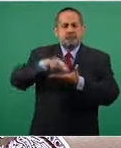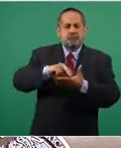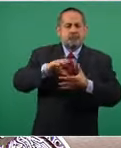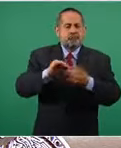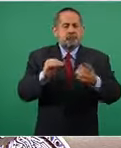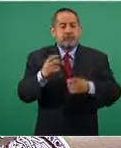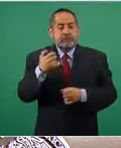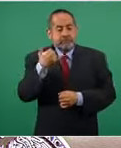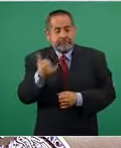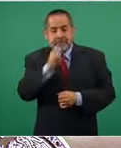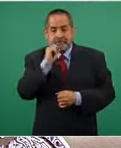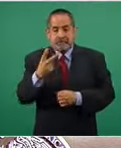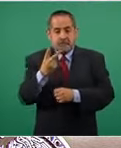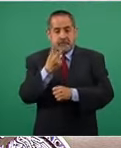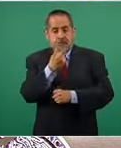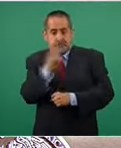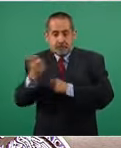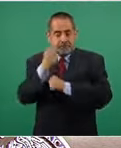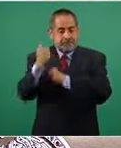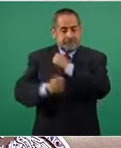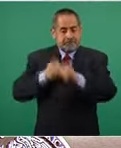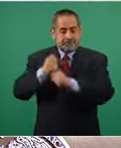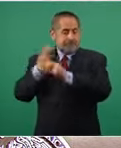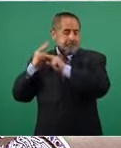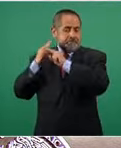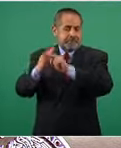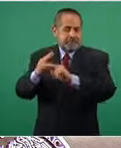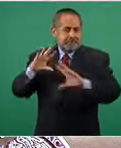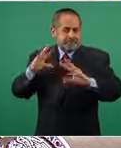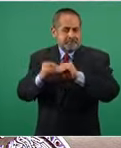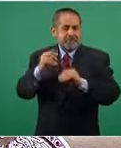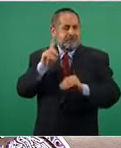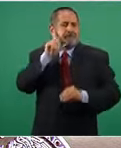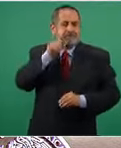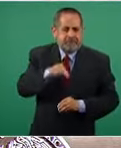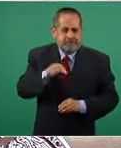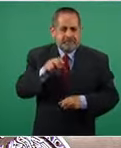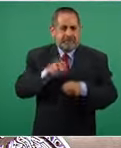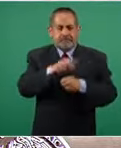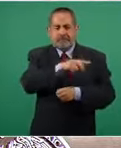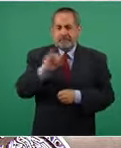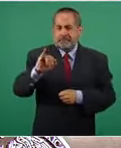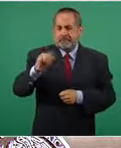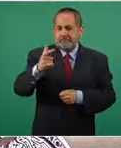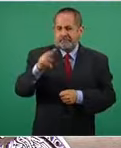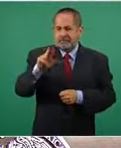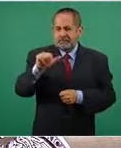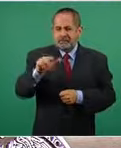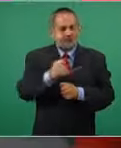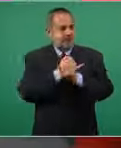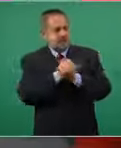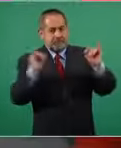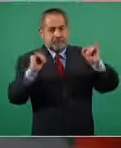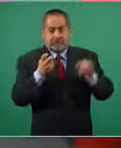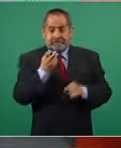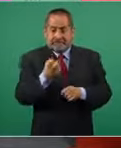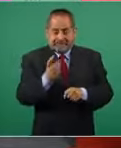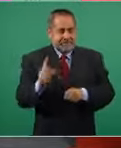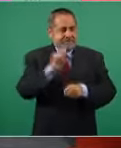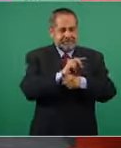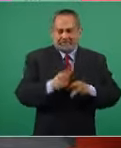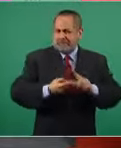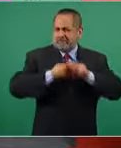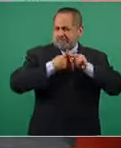Bicentenario de la Proclamación de Iguala, que fue el momento exacto en que empezó el